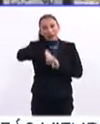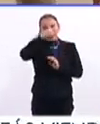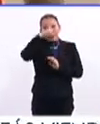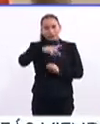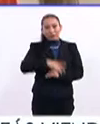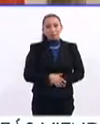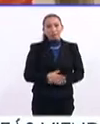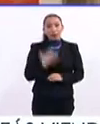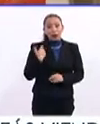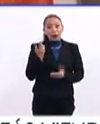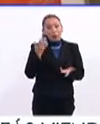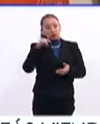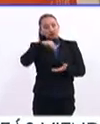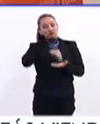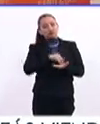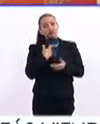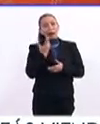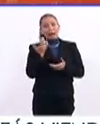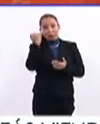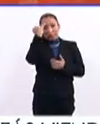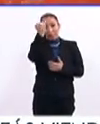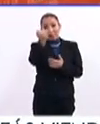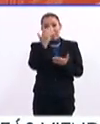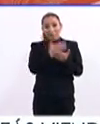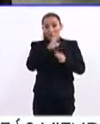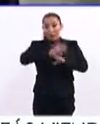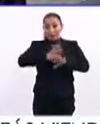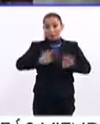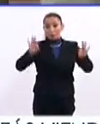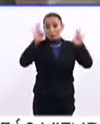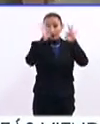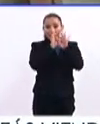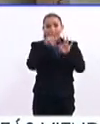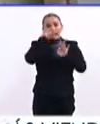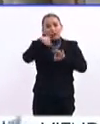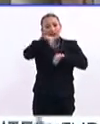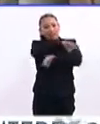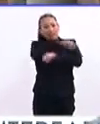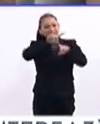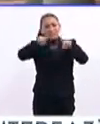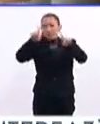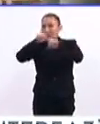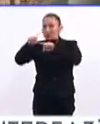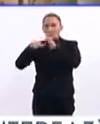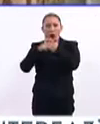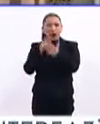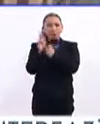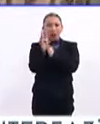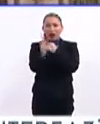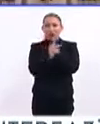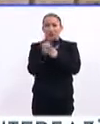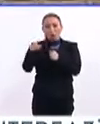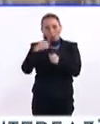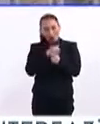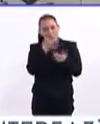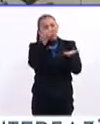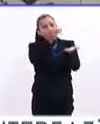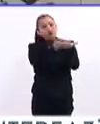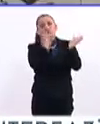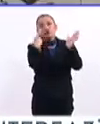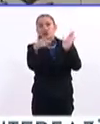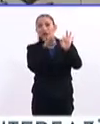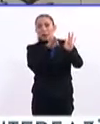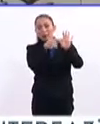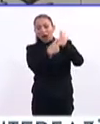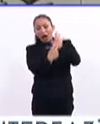México, colocándose como una de las iniciativas de mayor relevancia donde diseñadores de todo el mundo tienen la oportunidad de presentar su